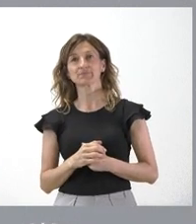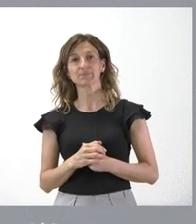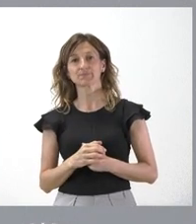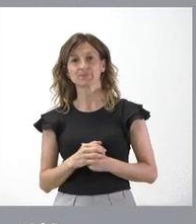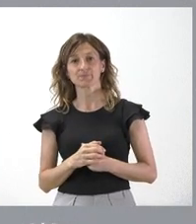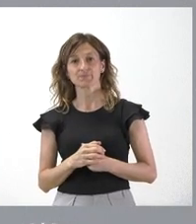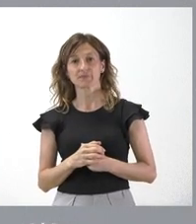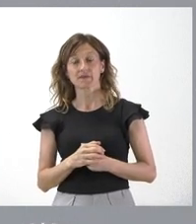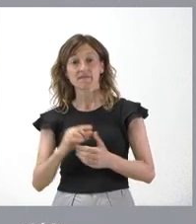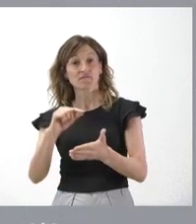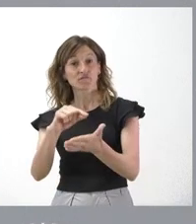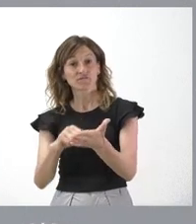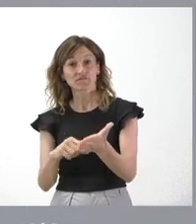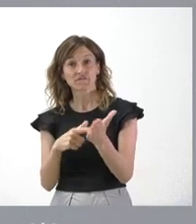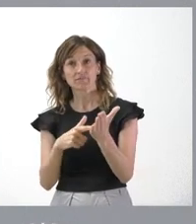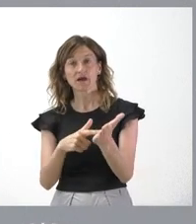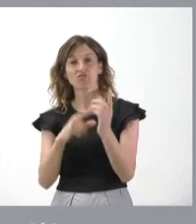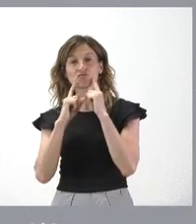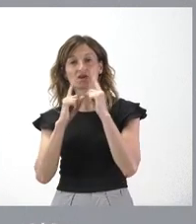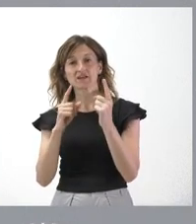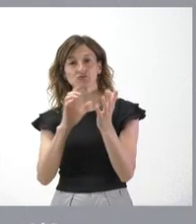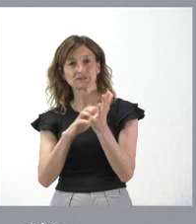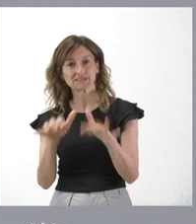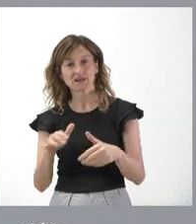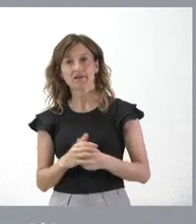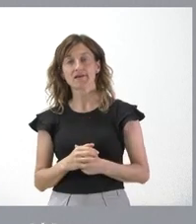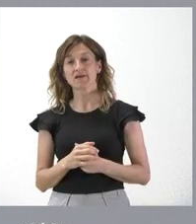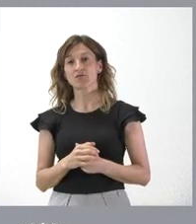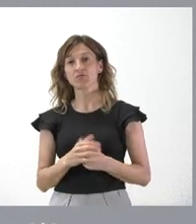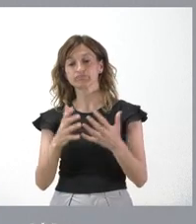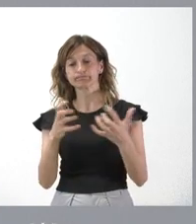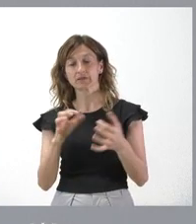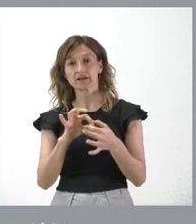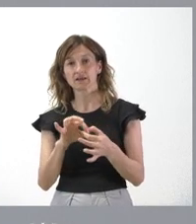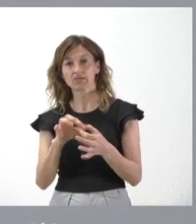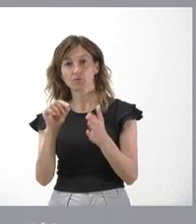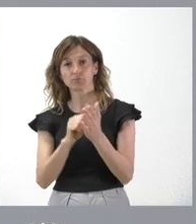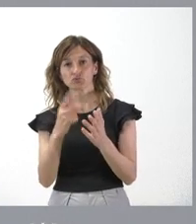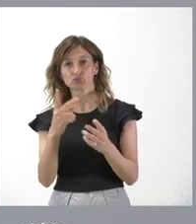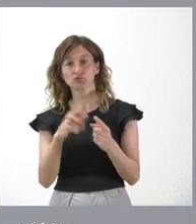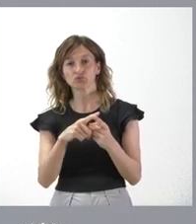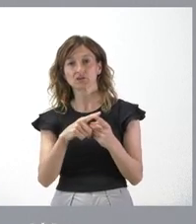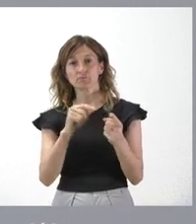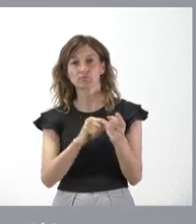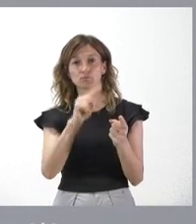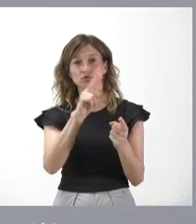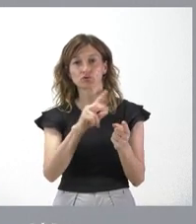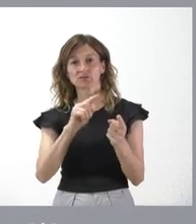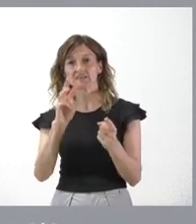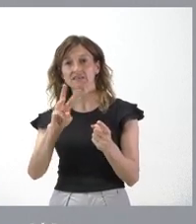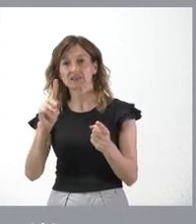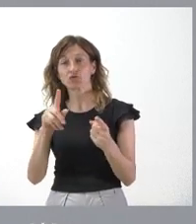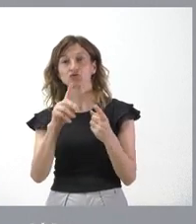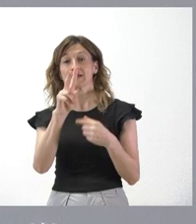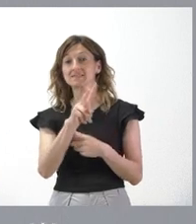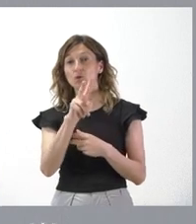firmado en el caso de Castilla y León tiene correlación con dos puntos básicos del acuerdo, el punto segundo y el 32. El punto segundo es el que